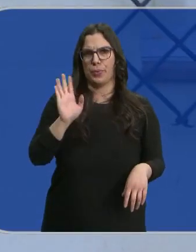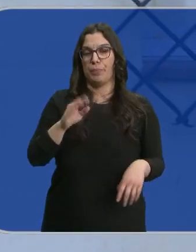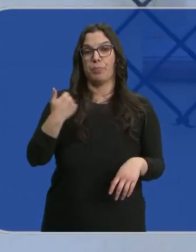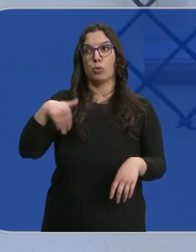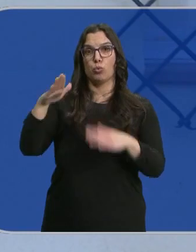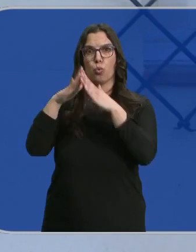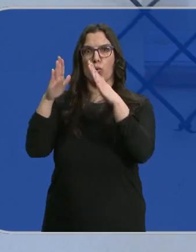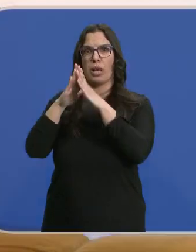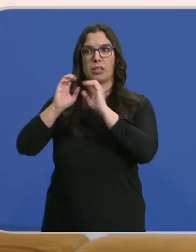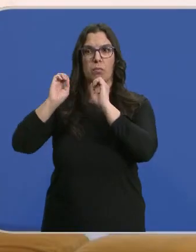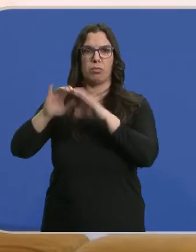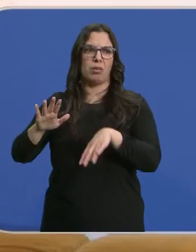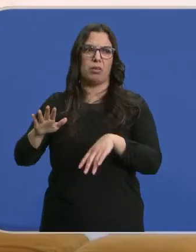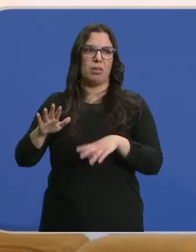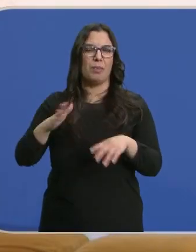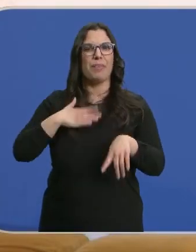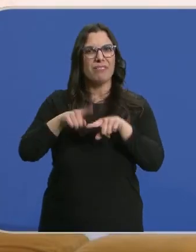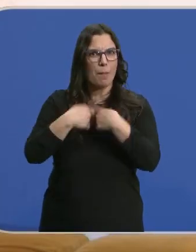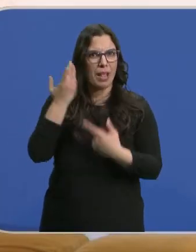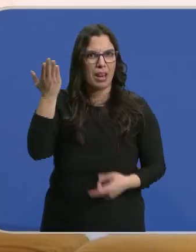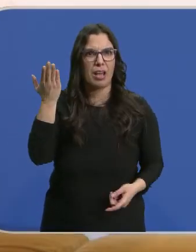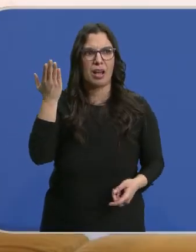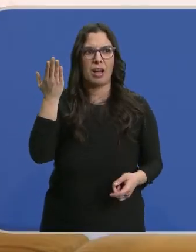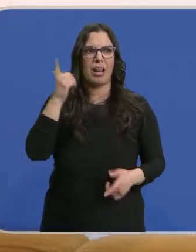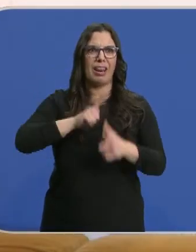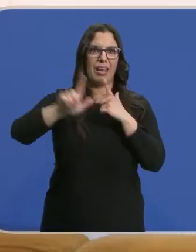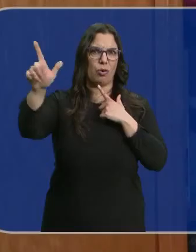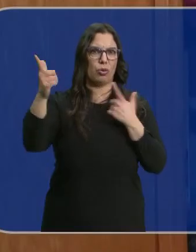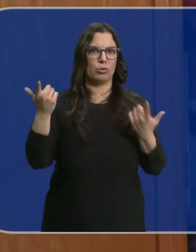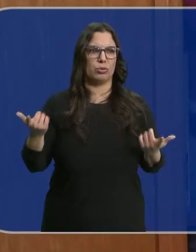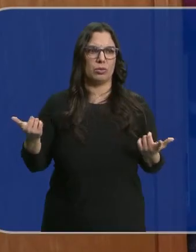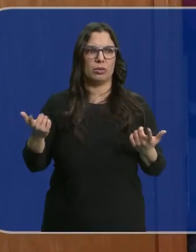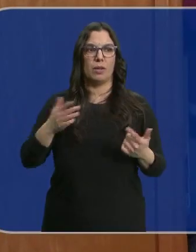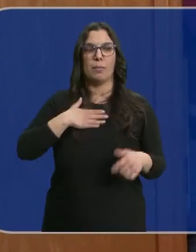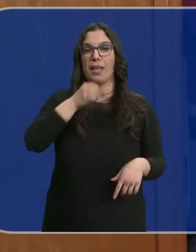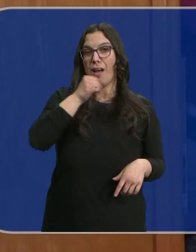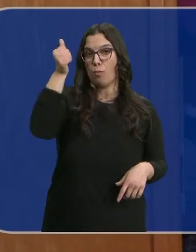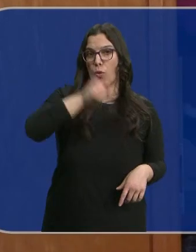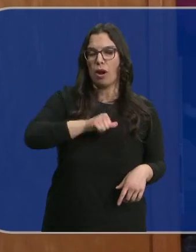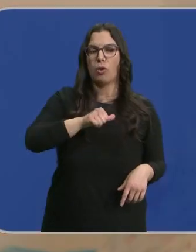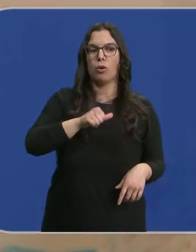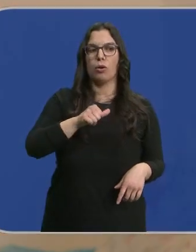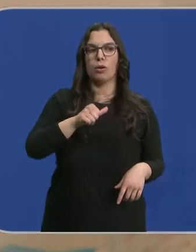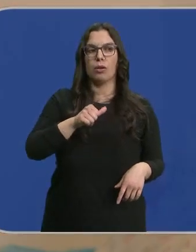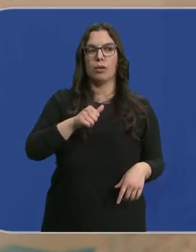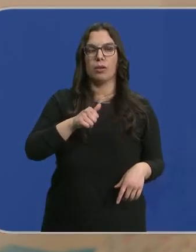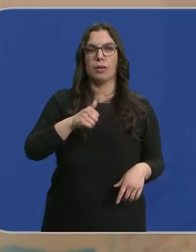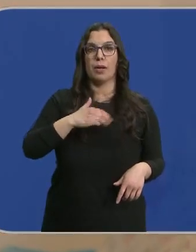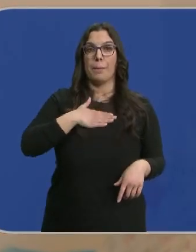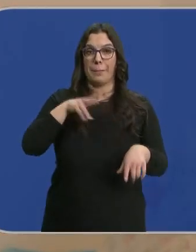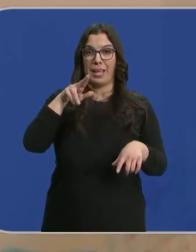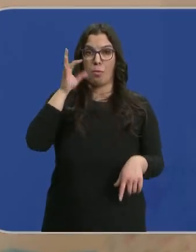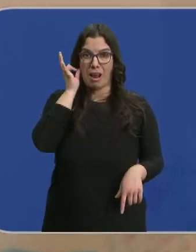Dejar su casa fue lo de menos. Que mi familia muy lejos. Mi abuelo ahí. Mi